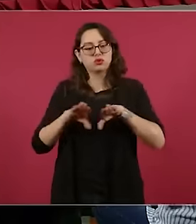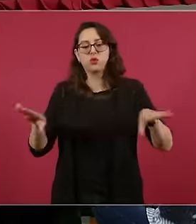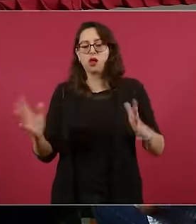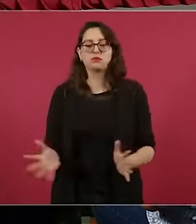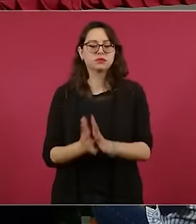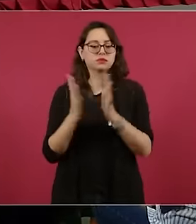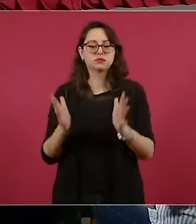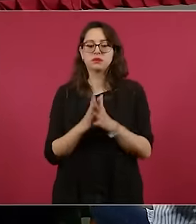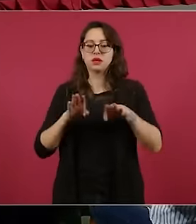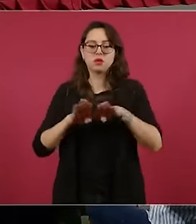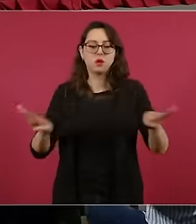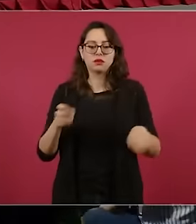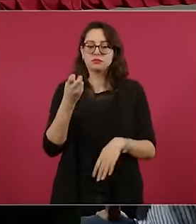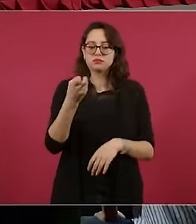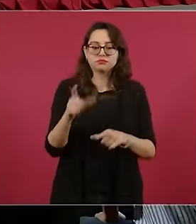presidente.